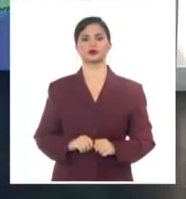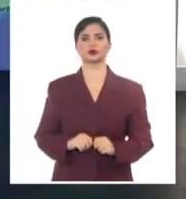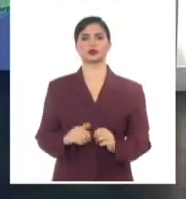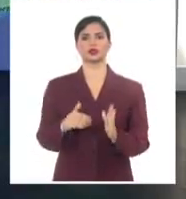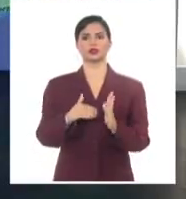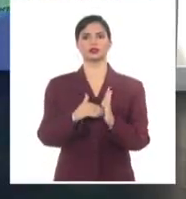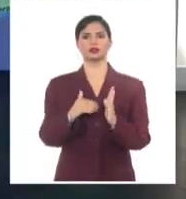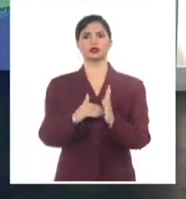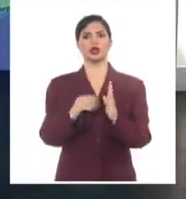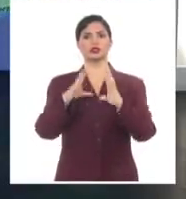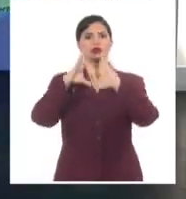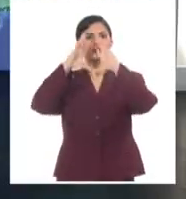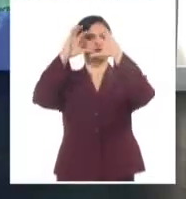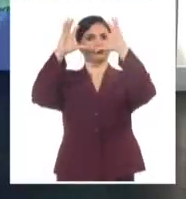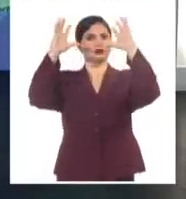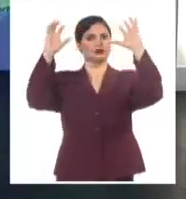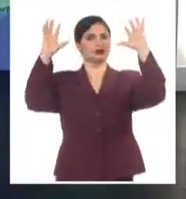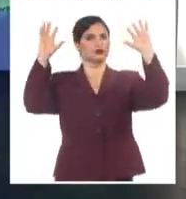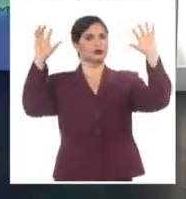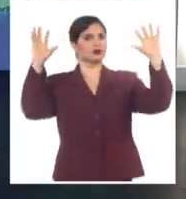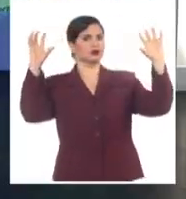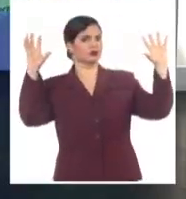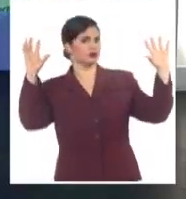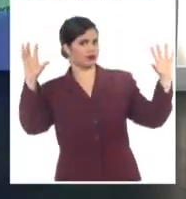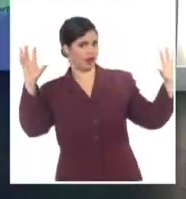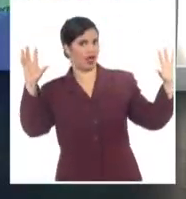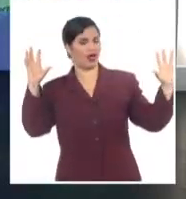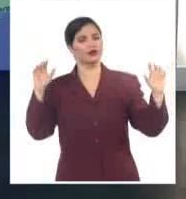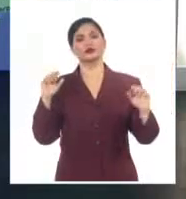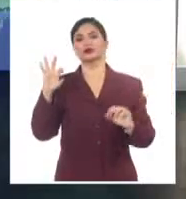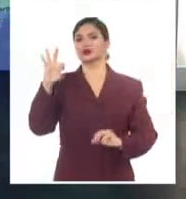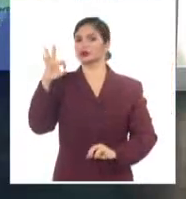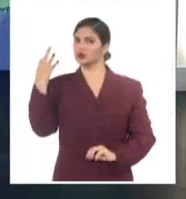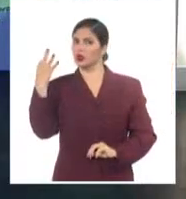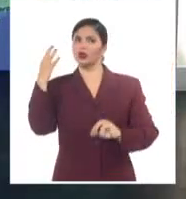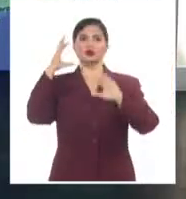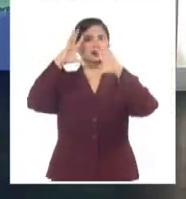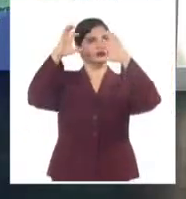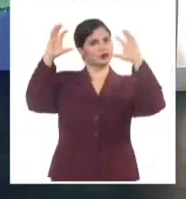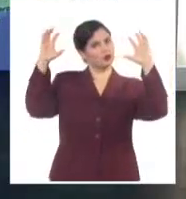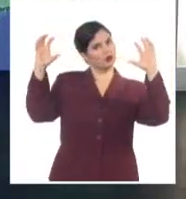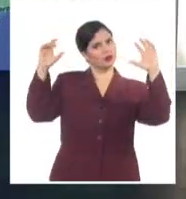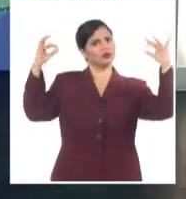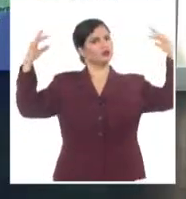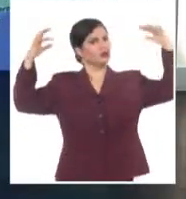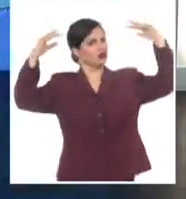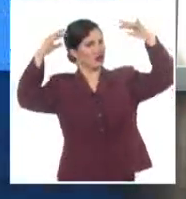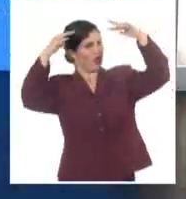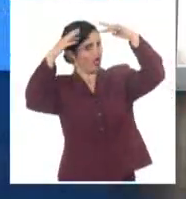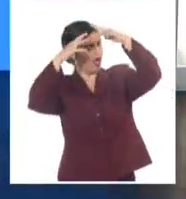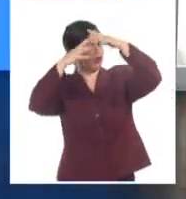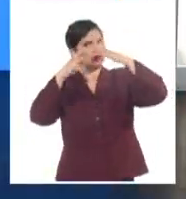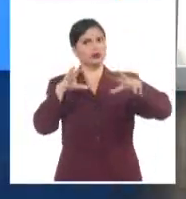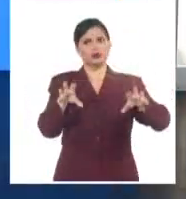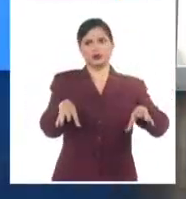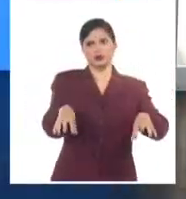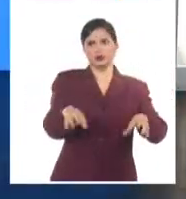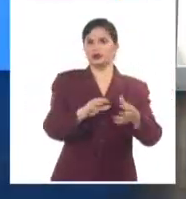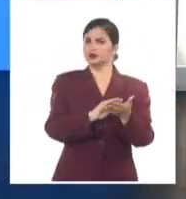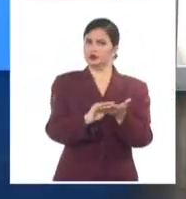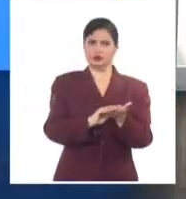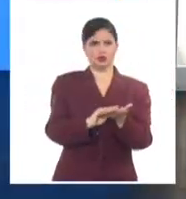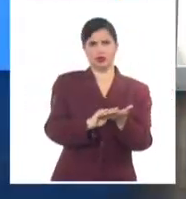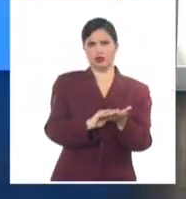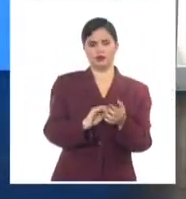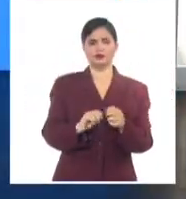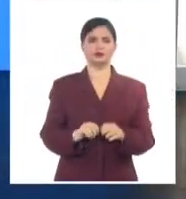durante la tarde, pero solamente hasta sobre algunas nubes, algún nublado ocasional y serán muy escasas las precipitaciones. Es por eso que el pronóstico